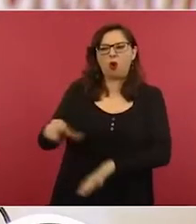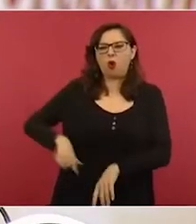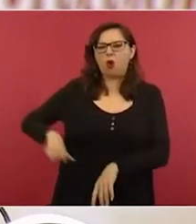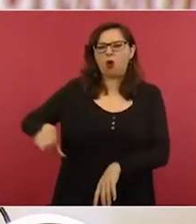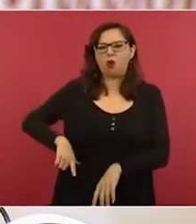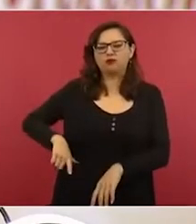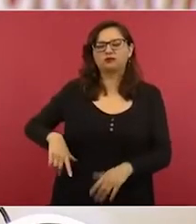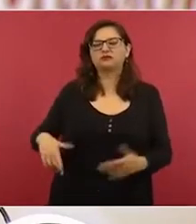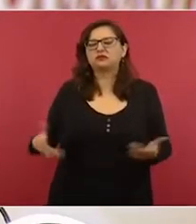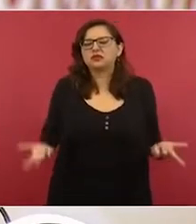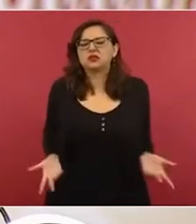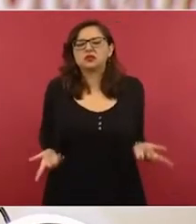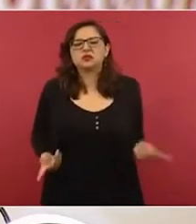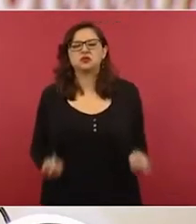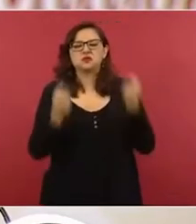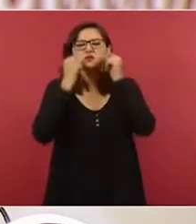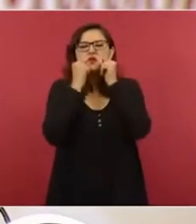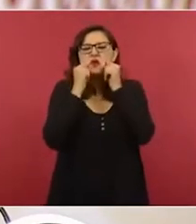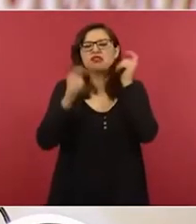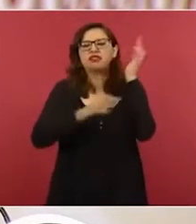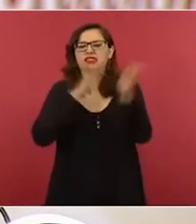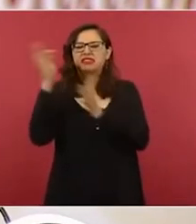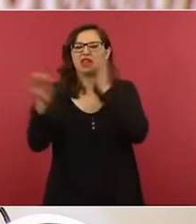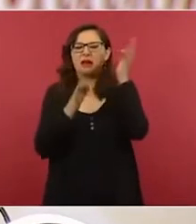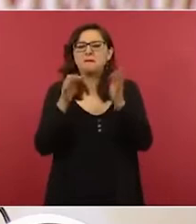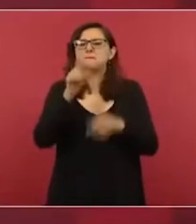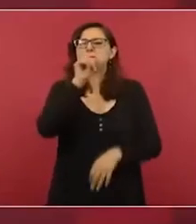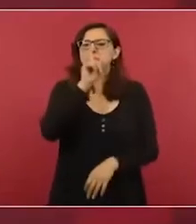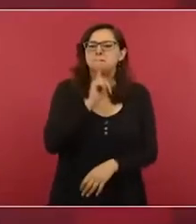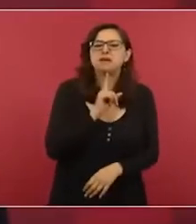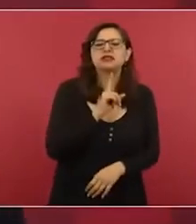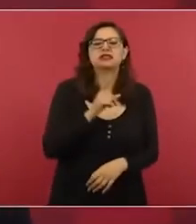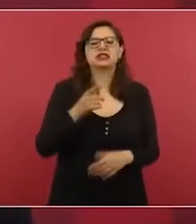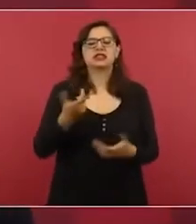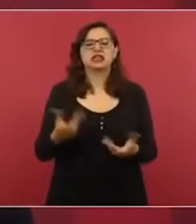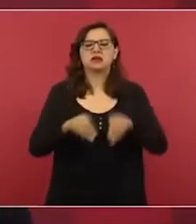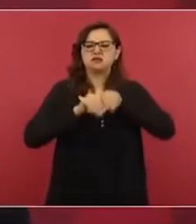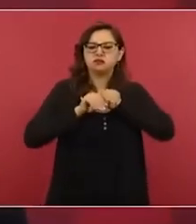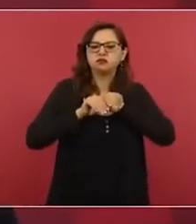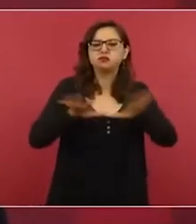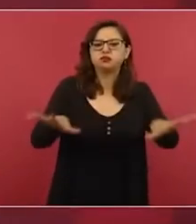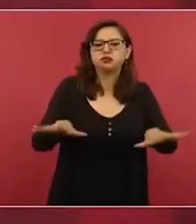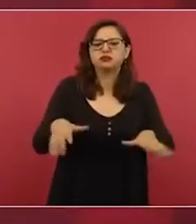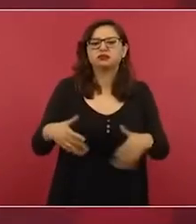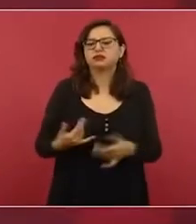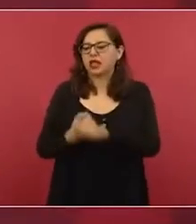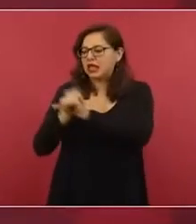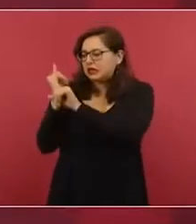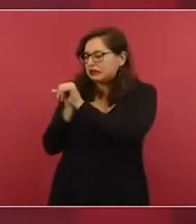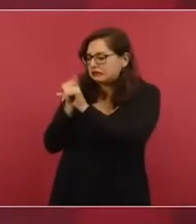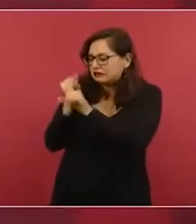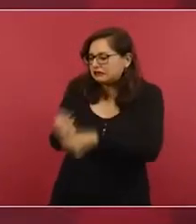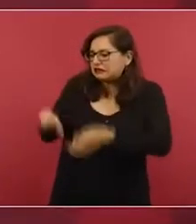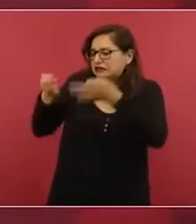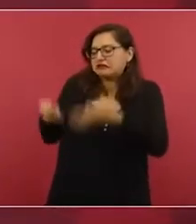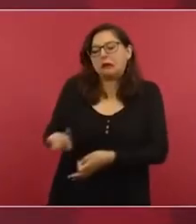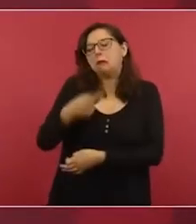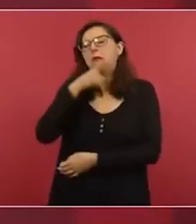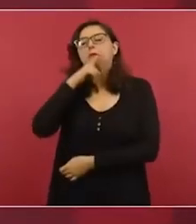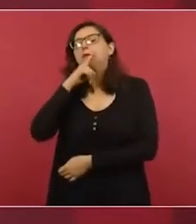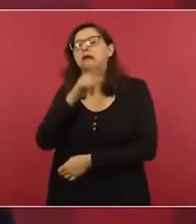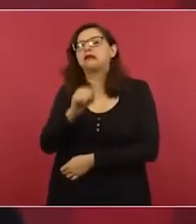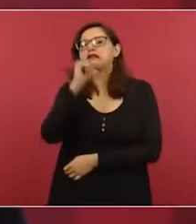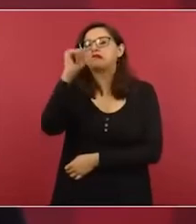no le importa publicar notas falsas, difundir filtraciones presentadas como investigaciones periodísticas,